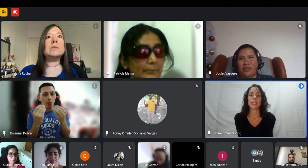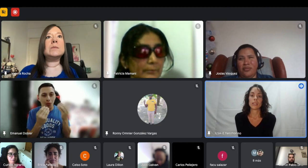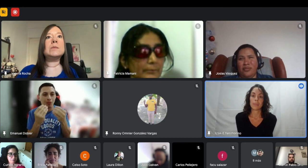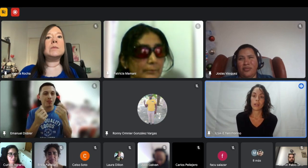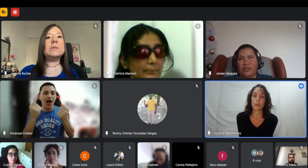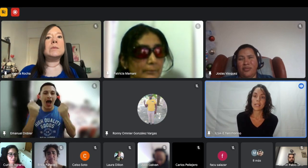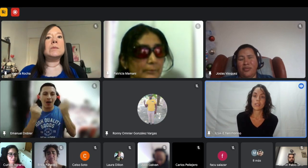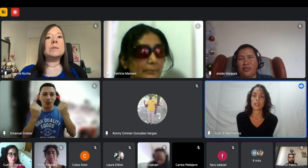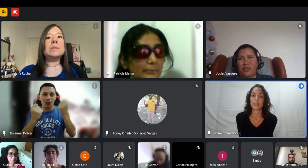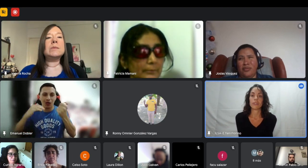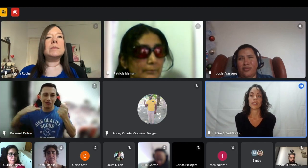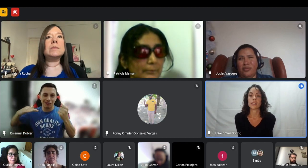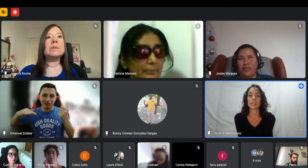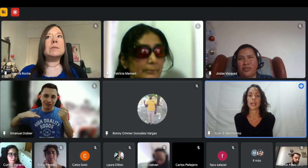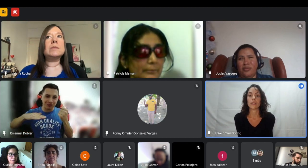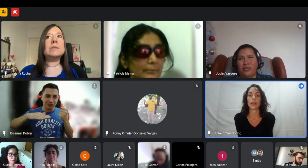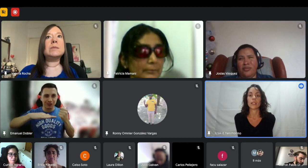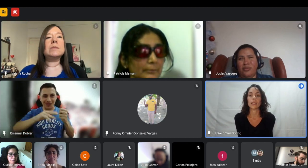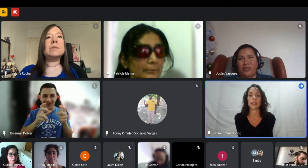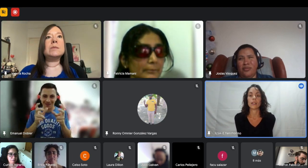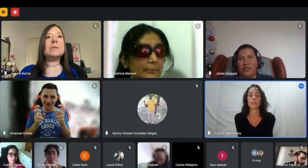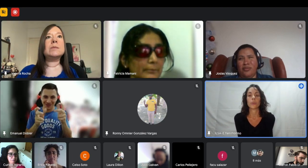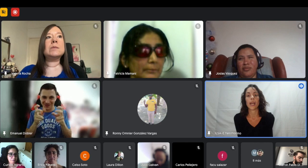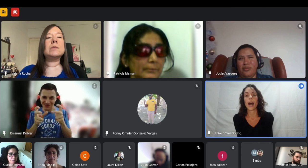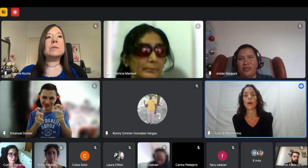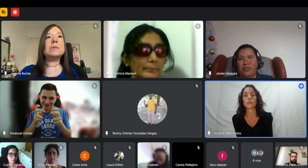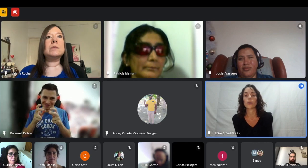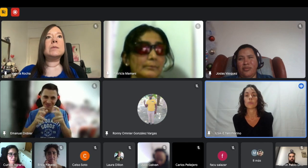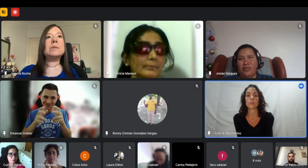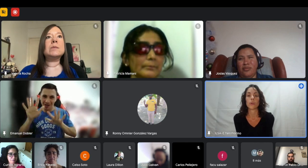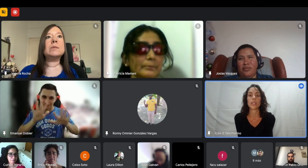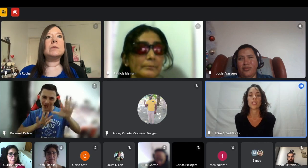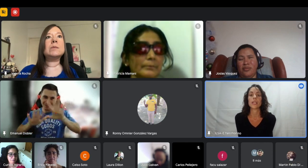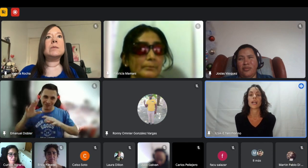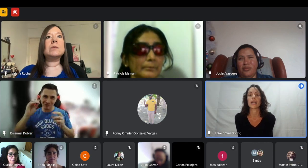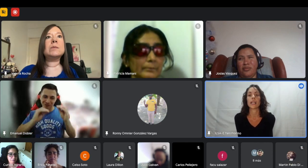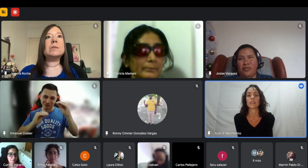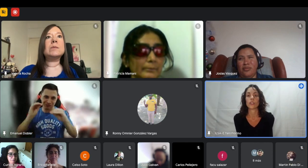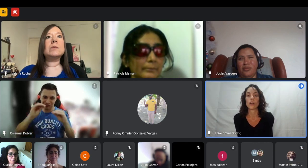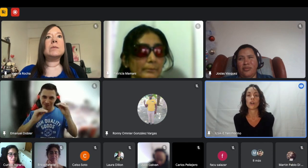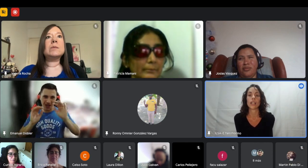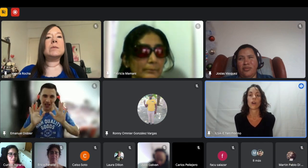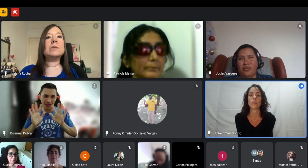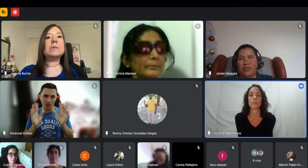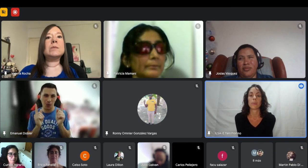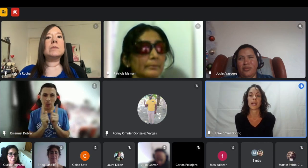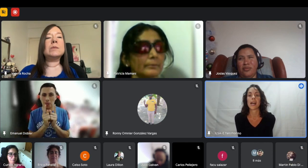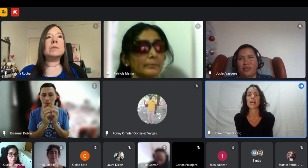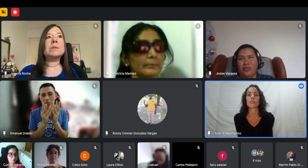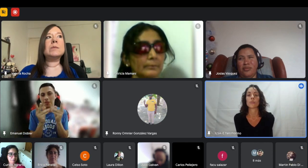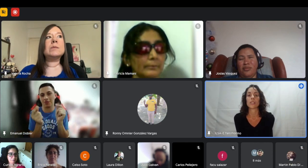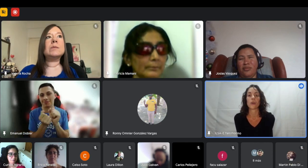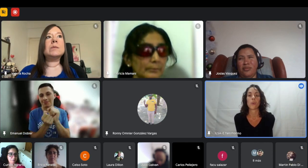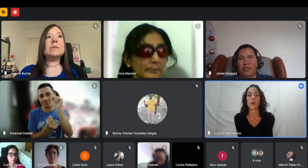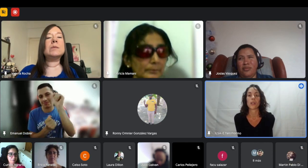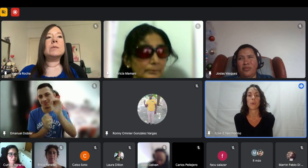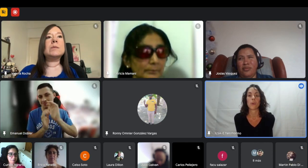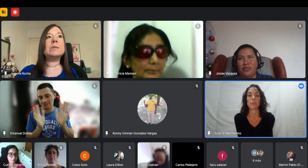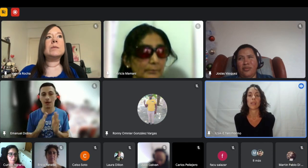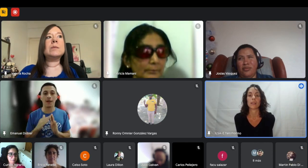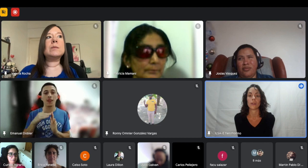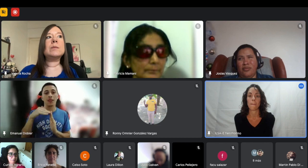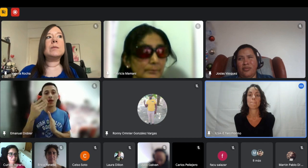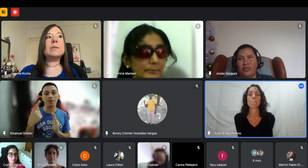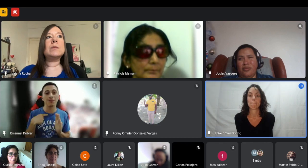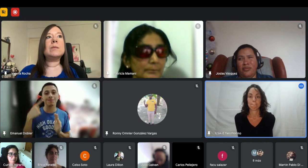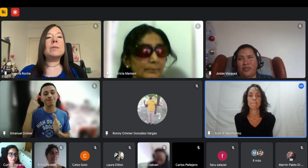pero también lo básico que le fueron enseñando ahí sobre autos cómo se movían electrónica cómo ir preparando sobre el robot del